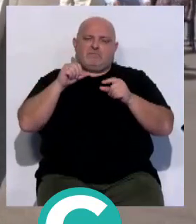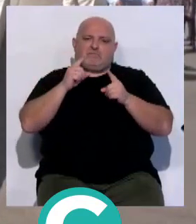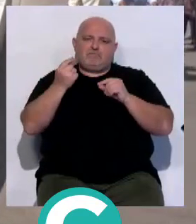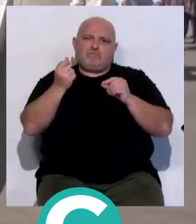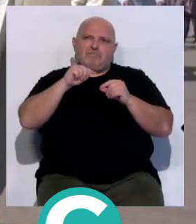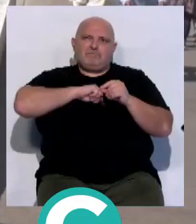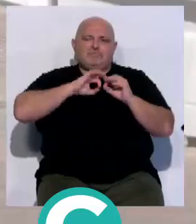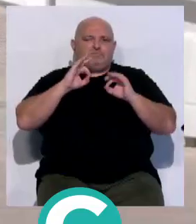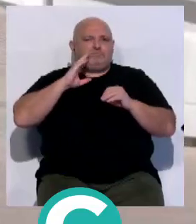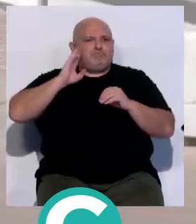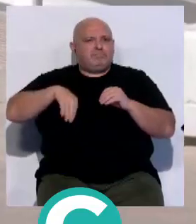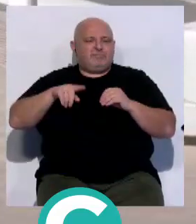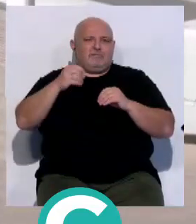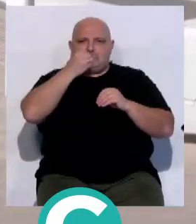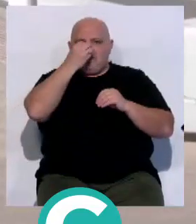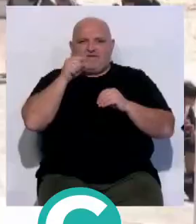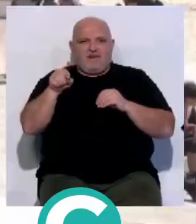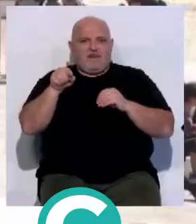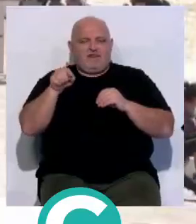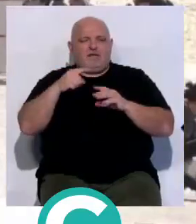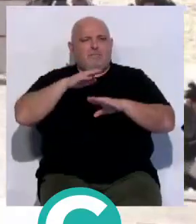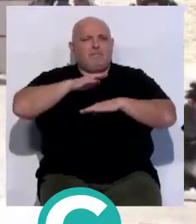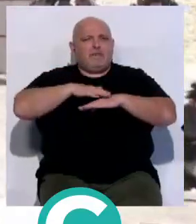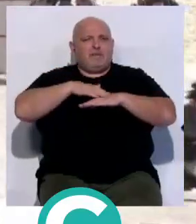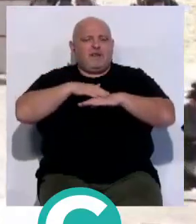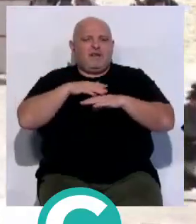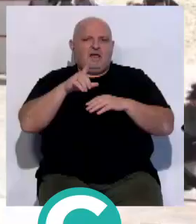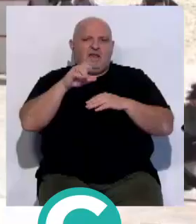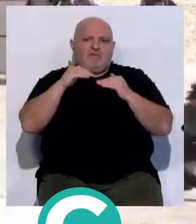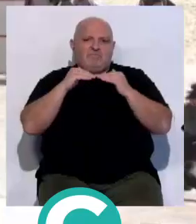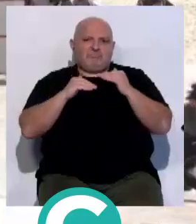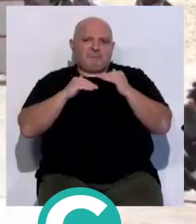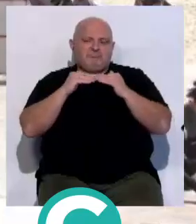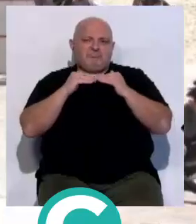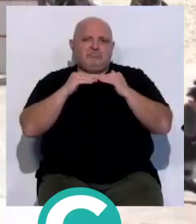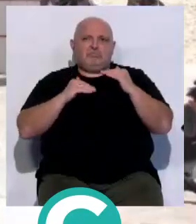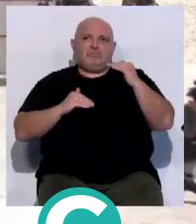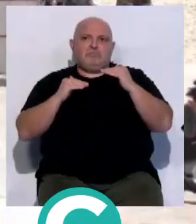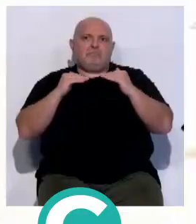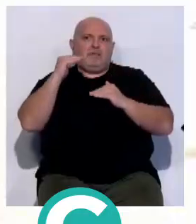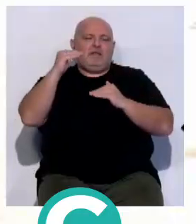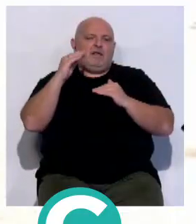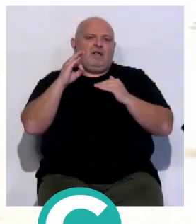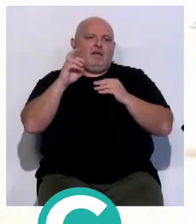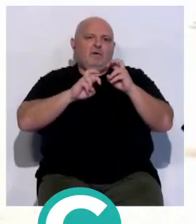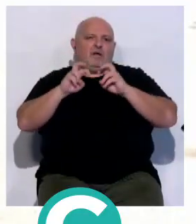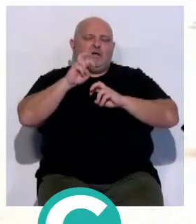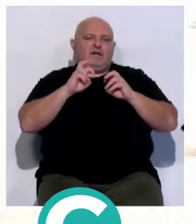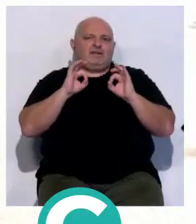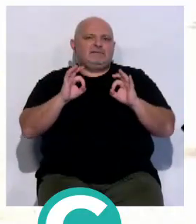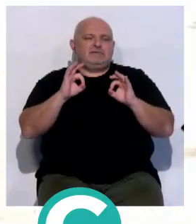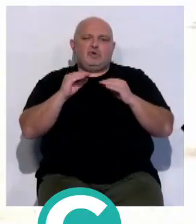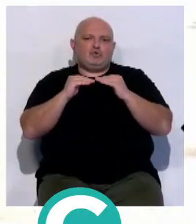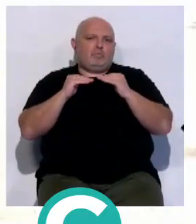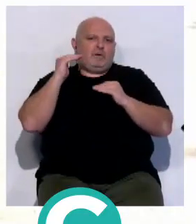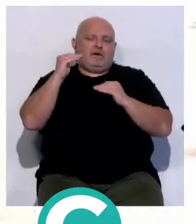más propias del comienzo de la primavera, con mínimas en leve descenso y máximas en ascenso, pero sin